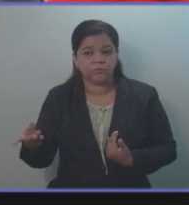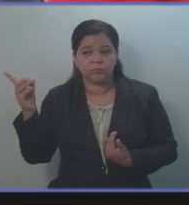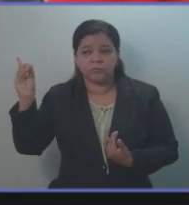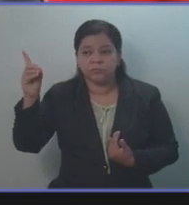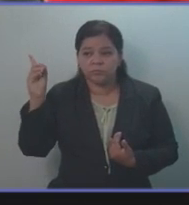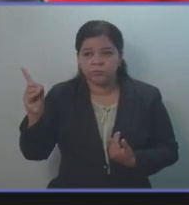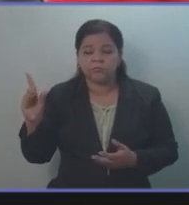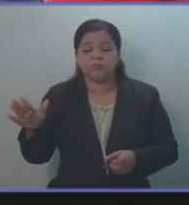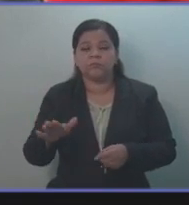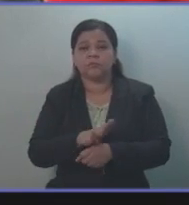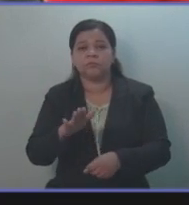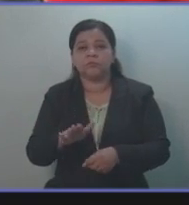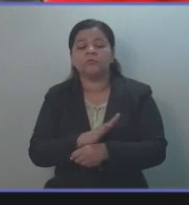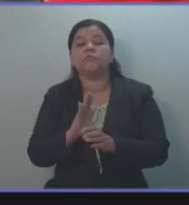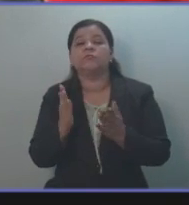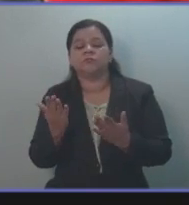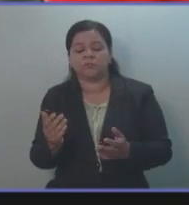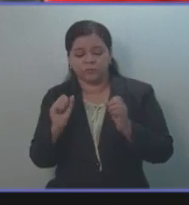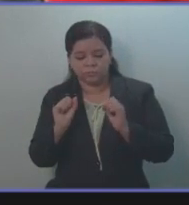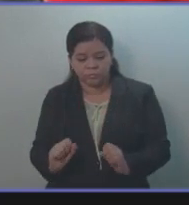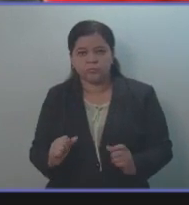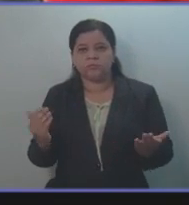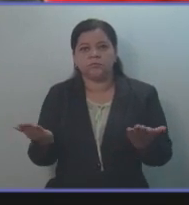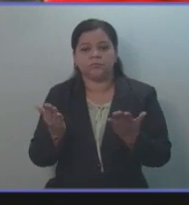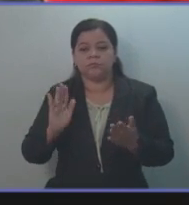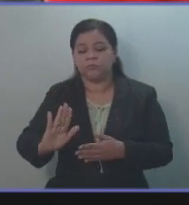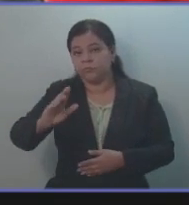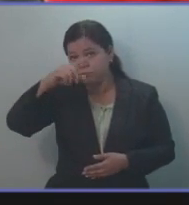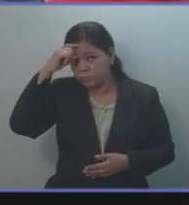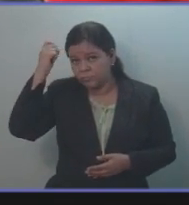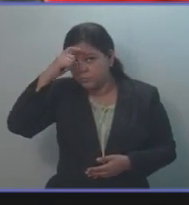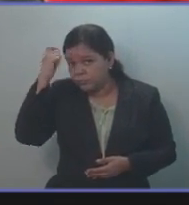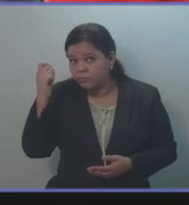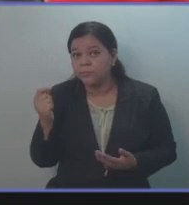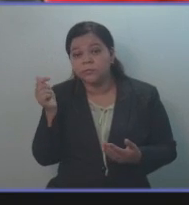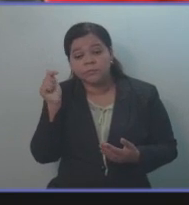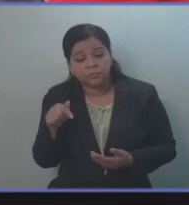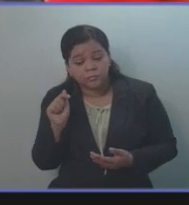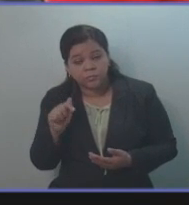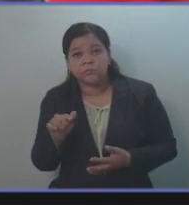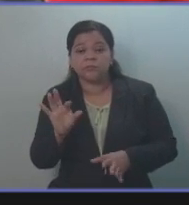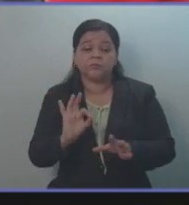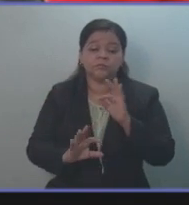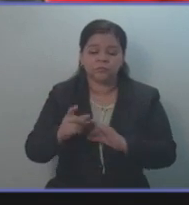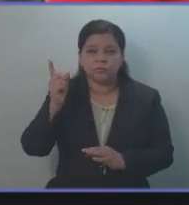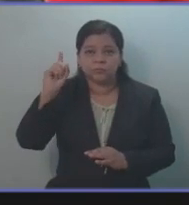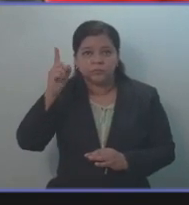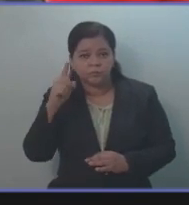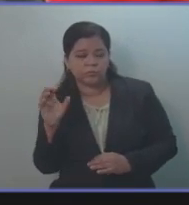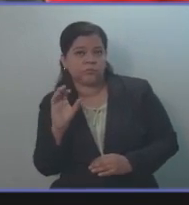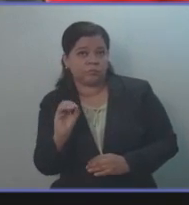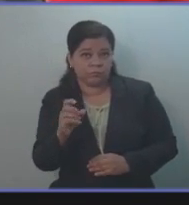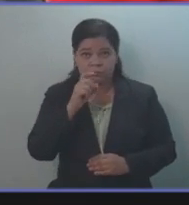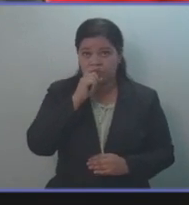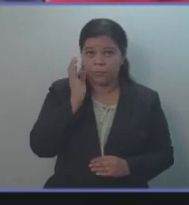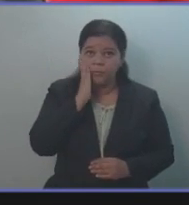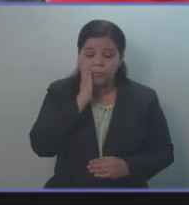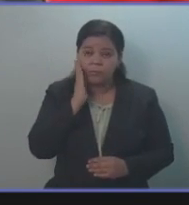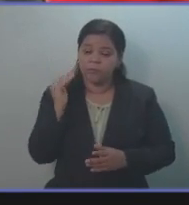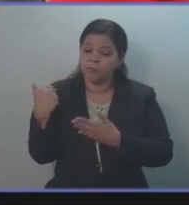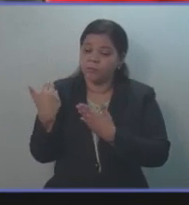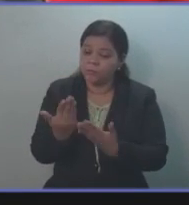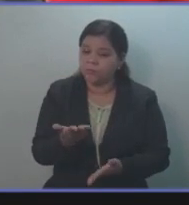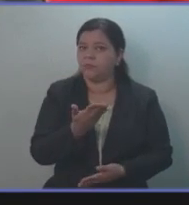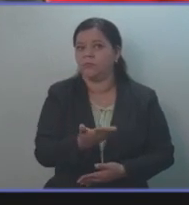pedagógico necesario para el desarrollo de sus clases, siendo en muchos casos los docentes o padres de familia quienes proveen